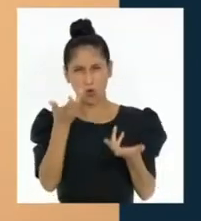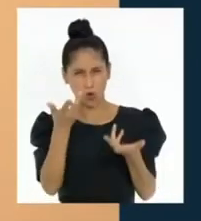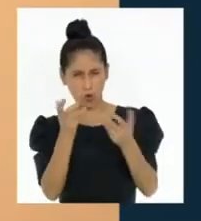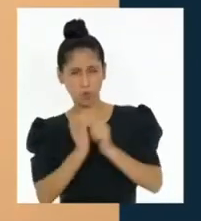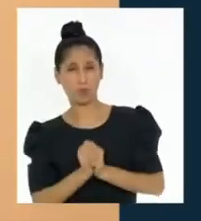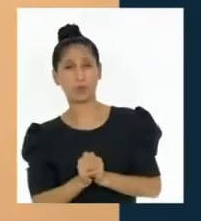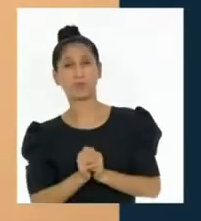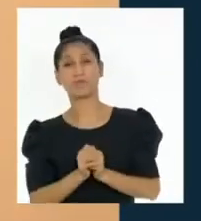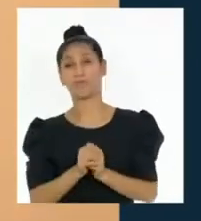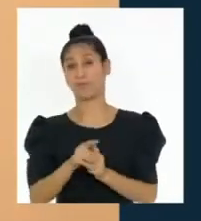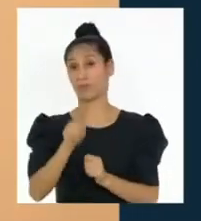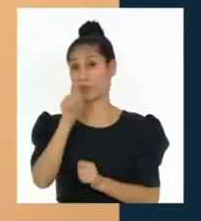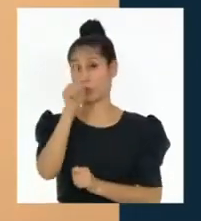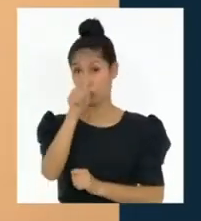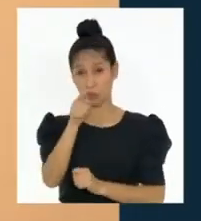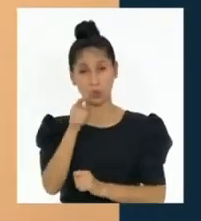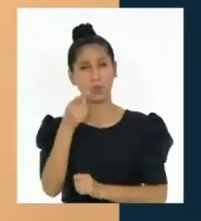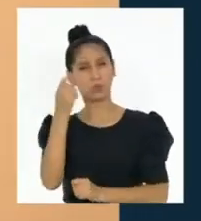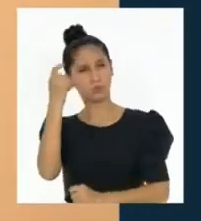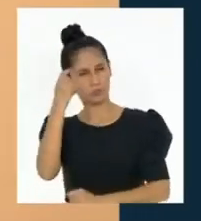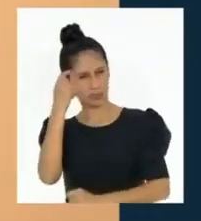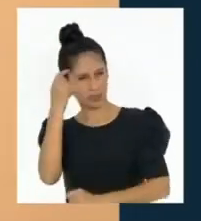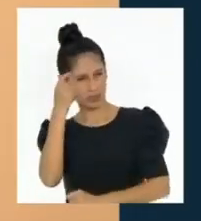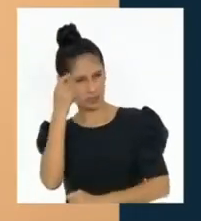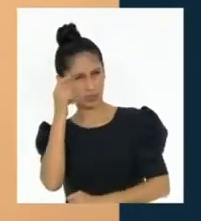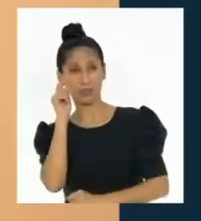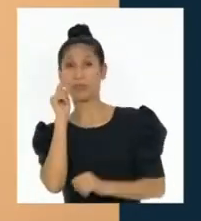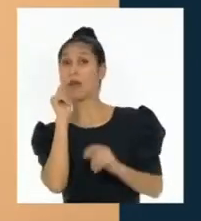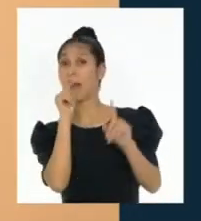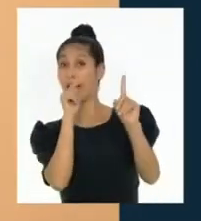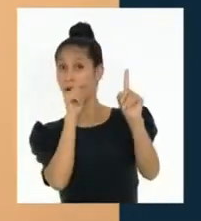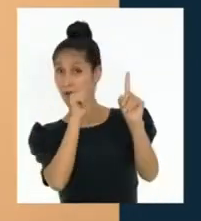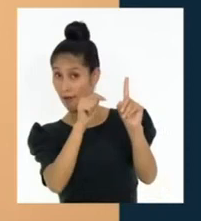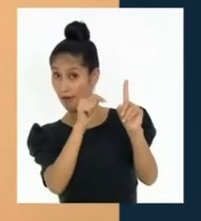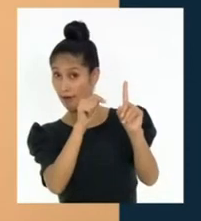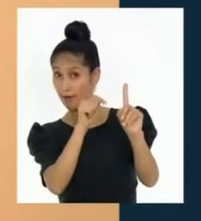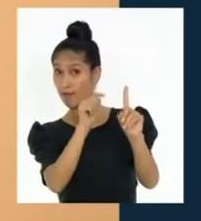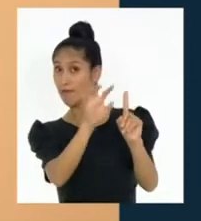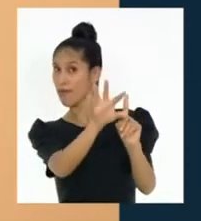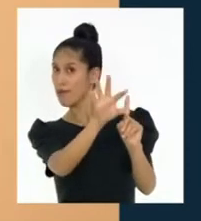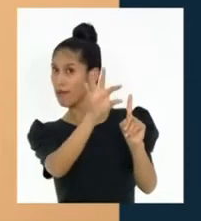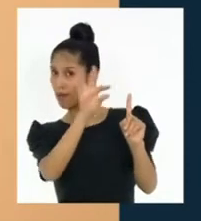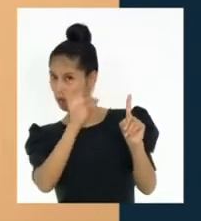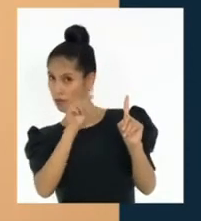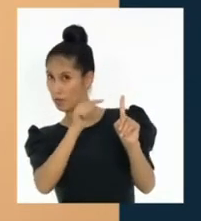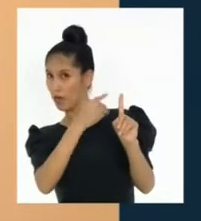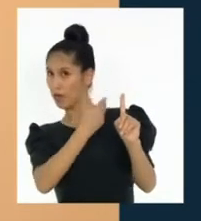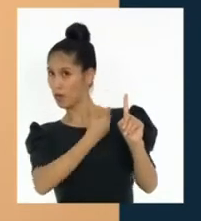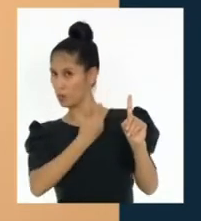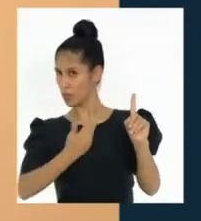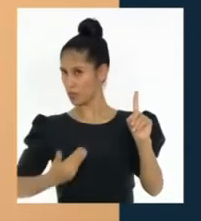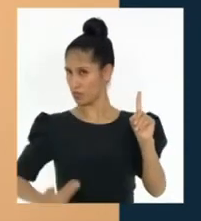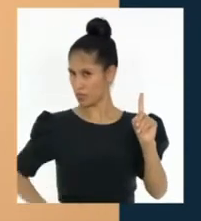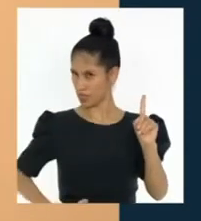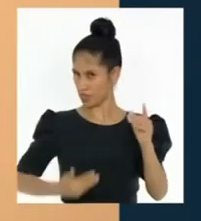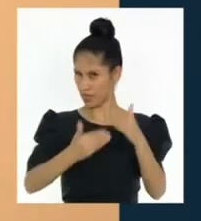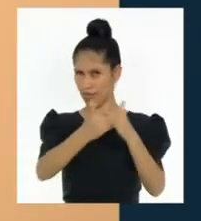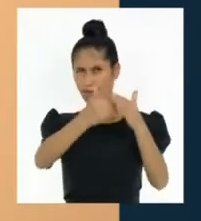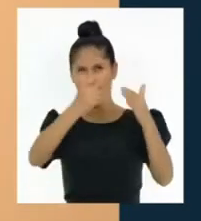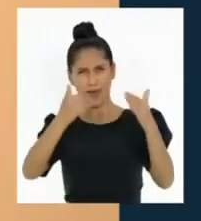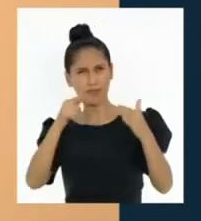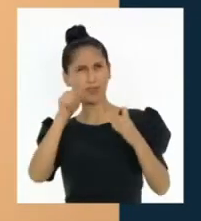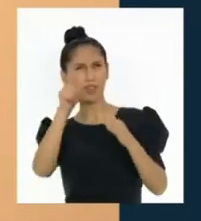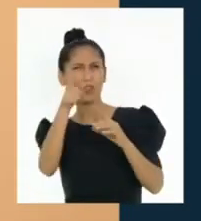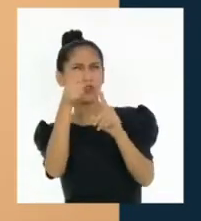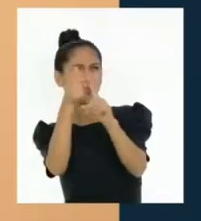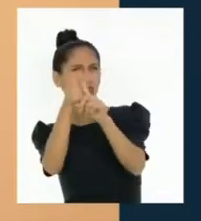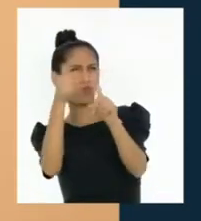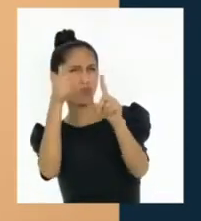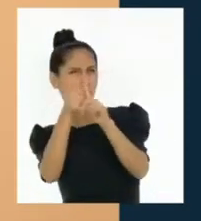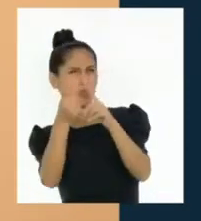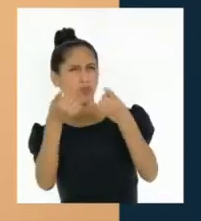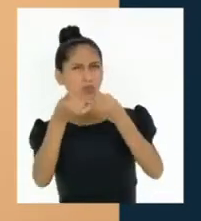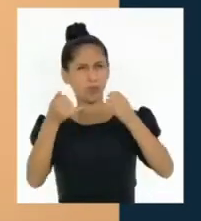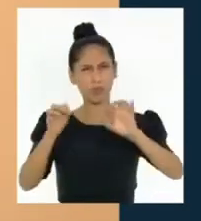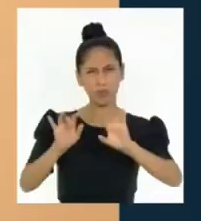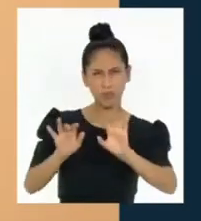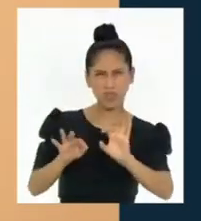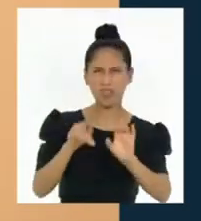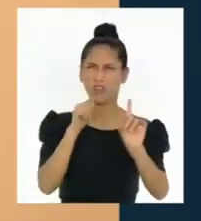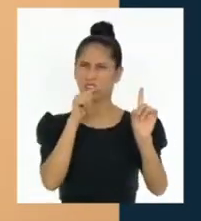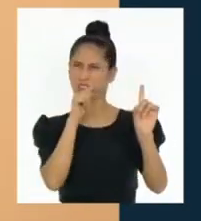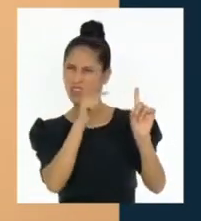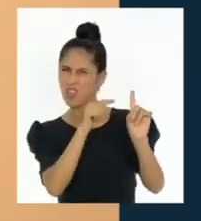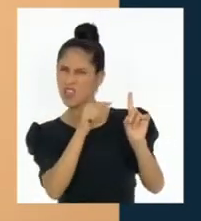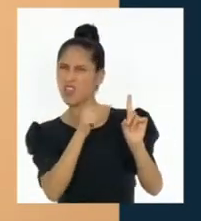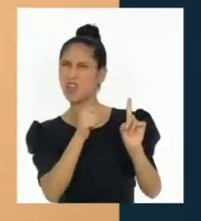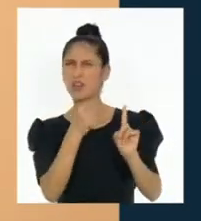creemos que nos pueden representar. Tendríamos que informarnos sobre lo que proponen los candidatos para solucionar los